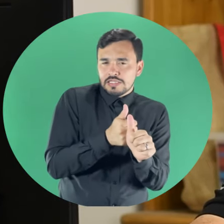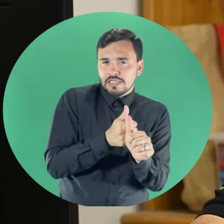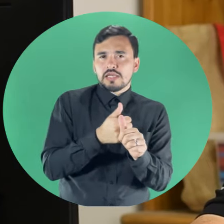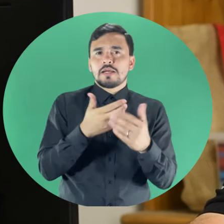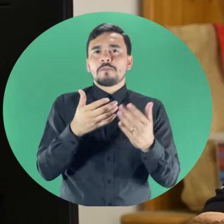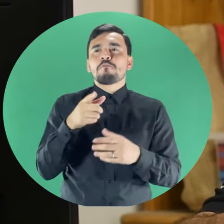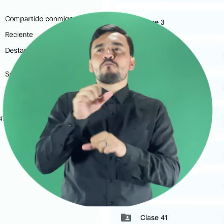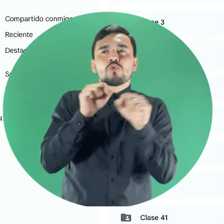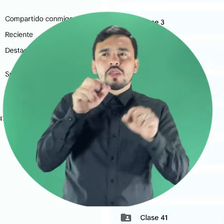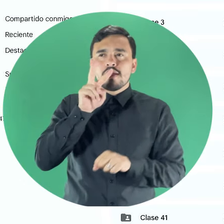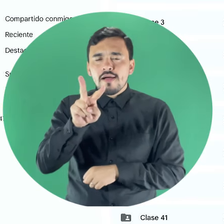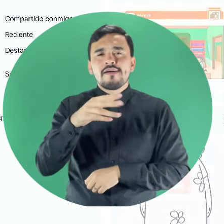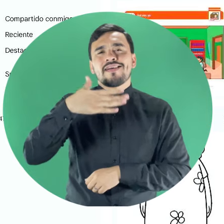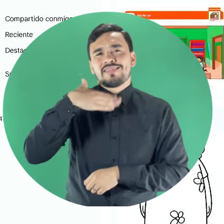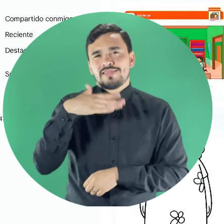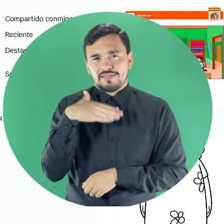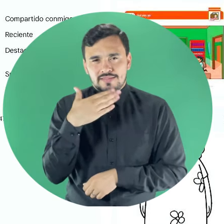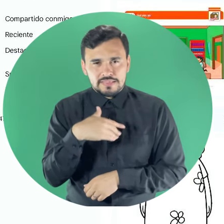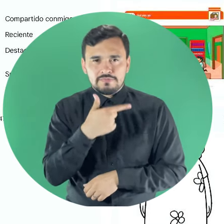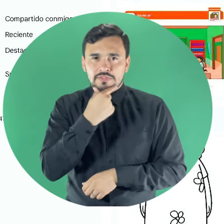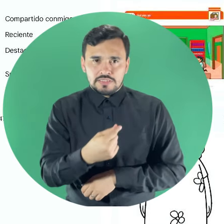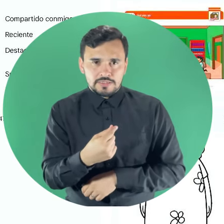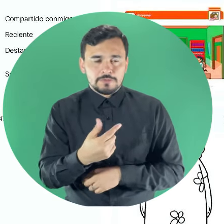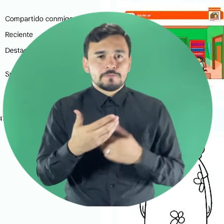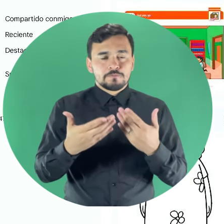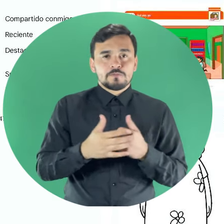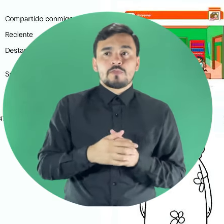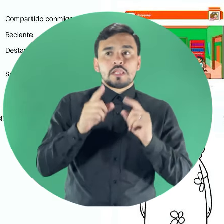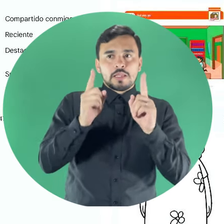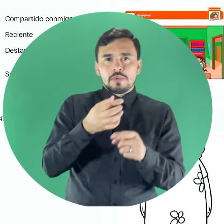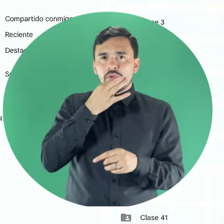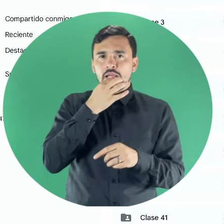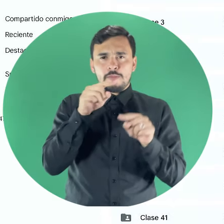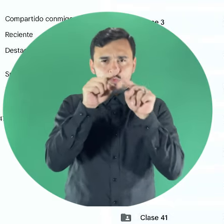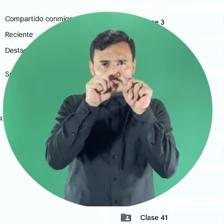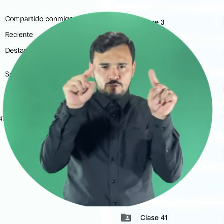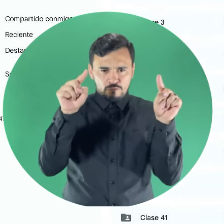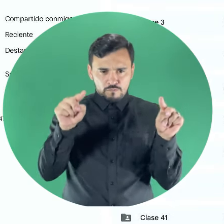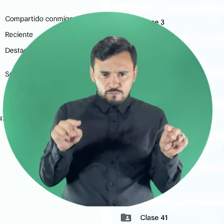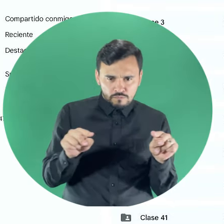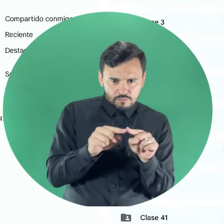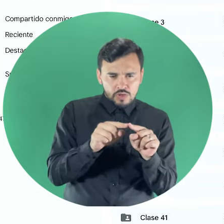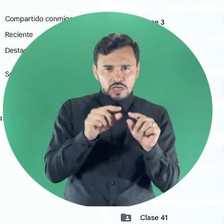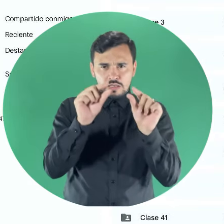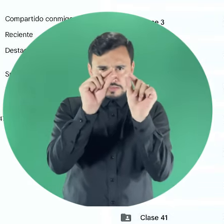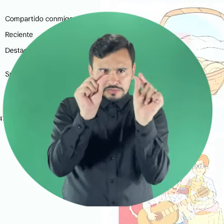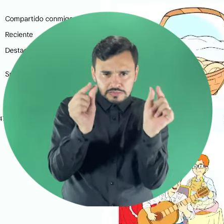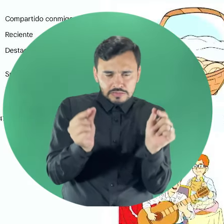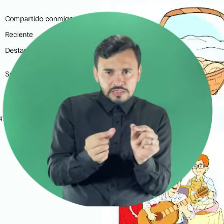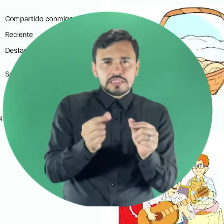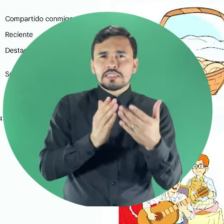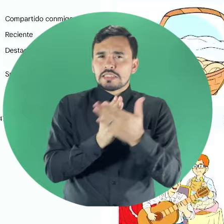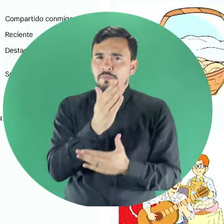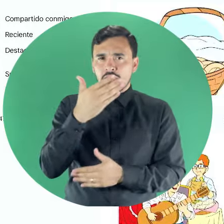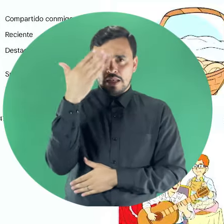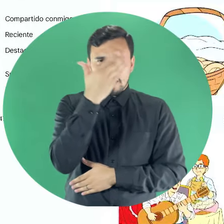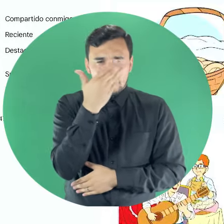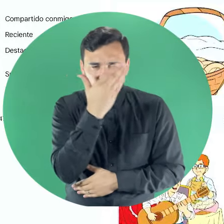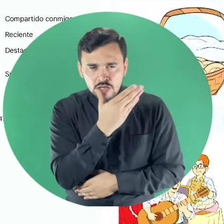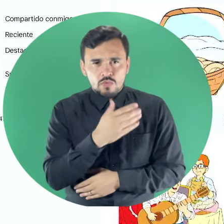cuanto a que sea elegible de buenas a primeras, que los bordes, los contornos sean siempre en negro,